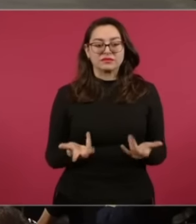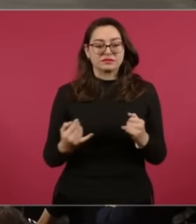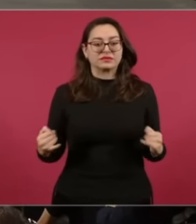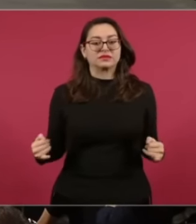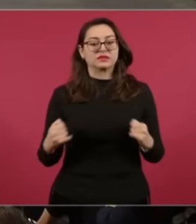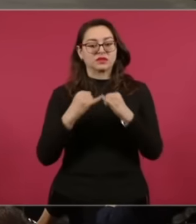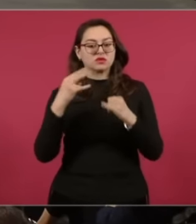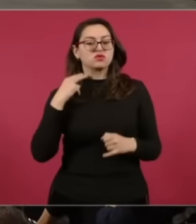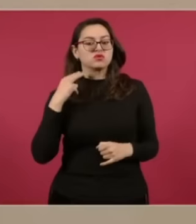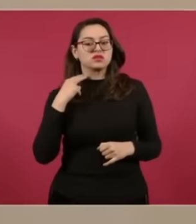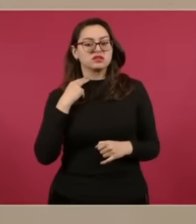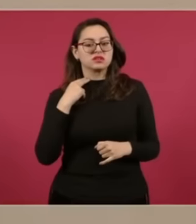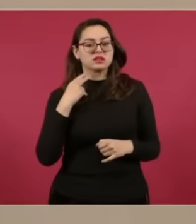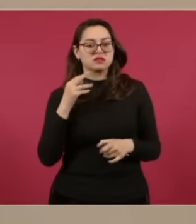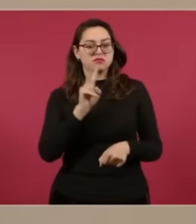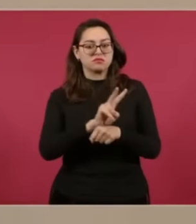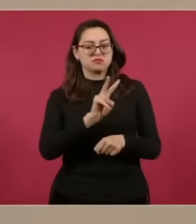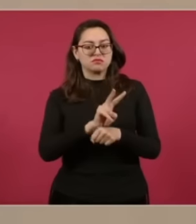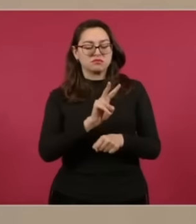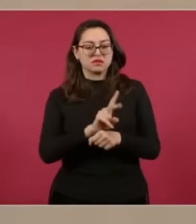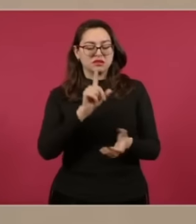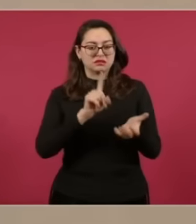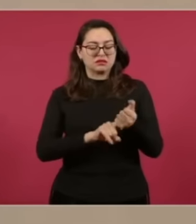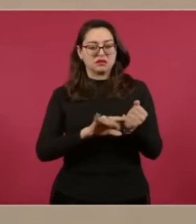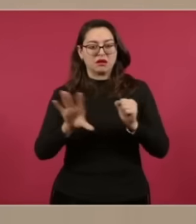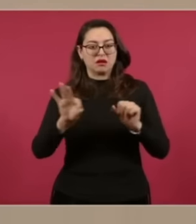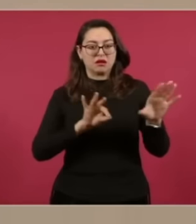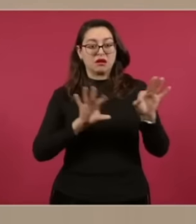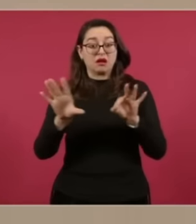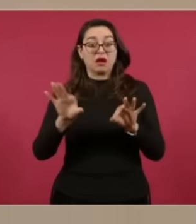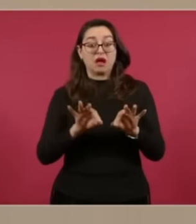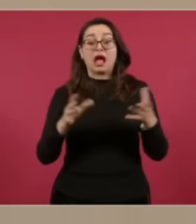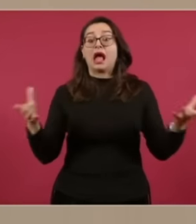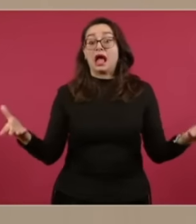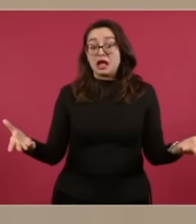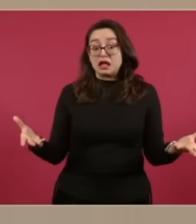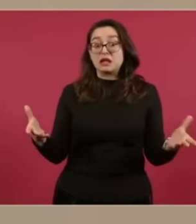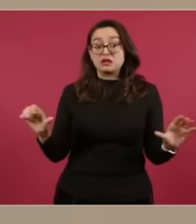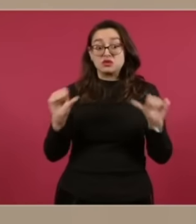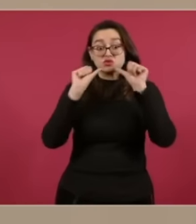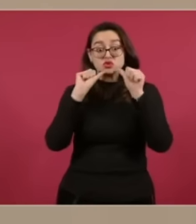Cómo Se Llama El Que Hacen La Selección Colegio De Notarios